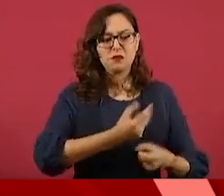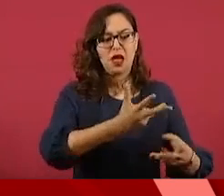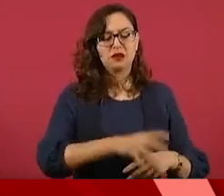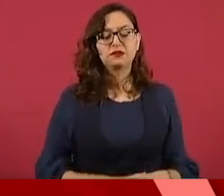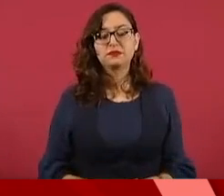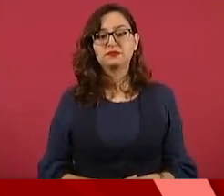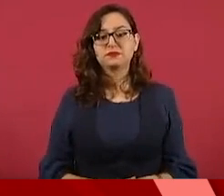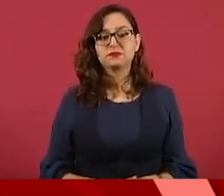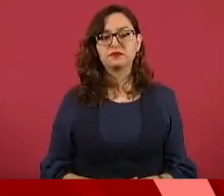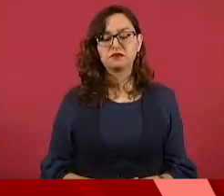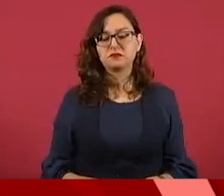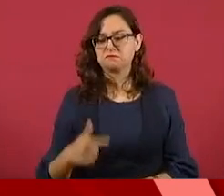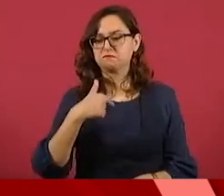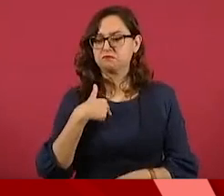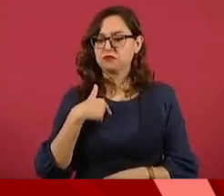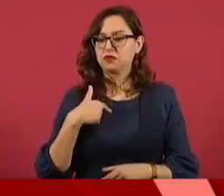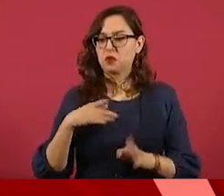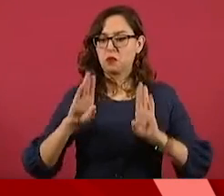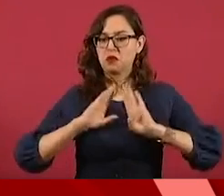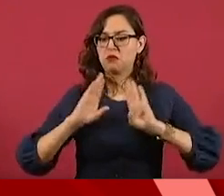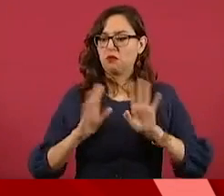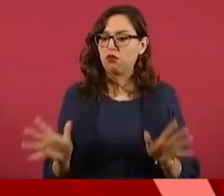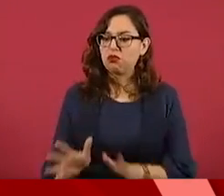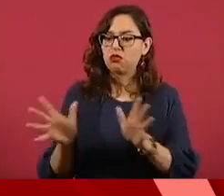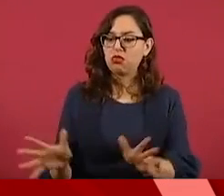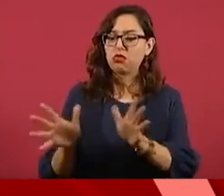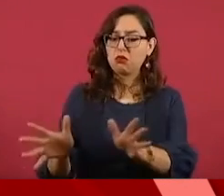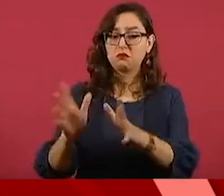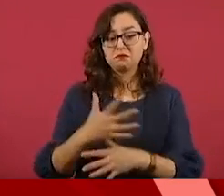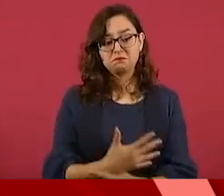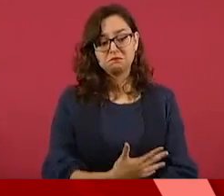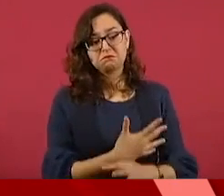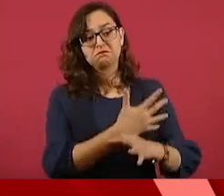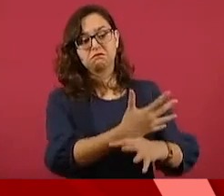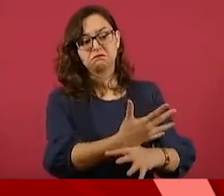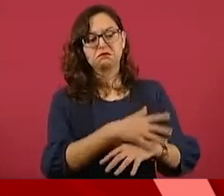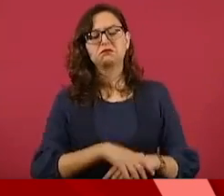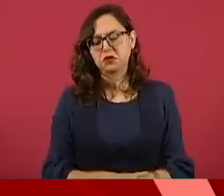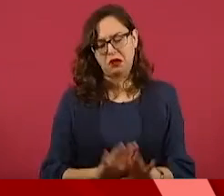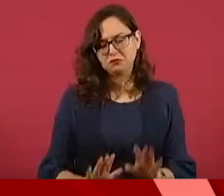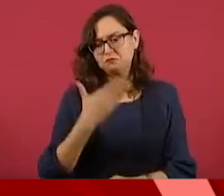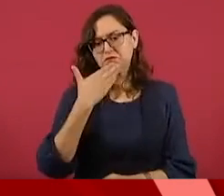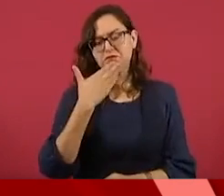tienen todo el derecho a oponerse y se les va a respetar siempre su derecho.